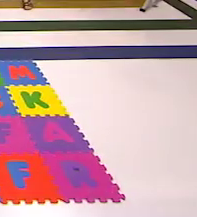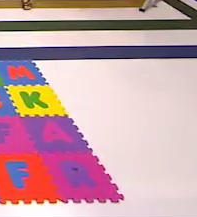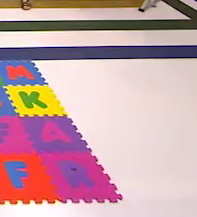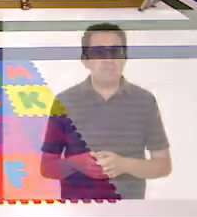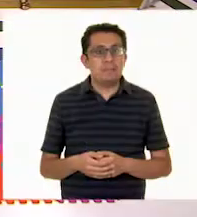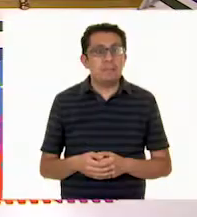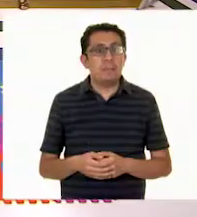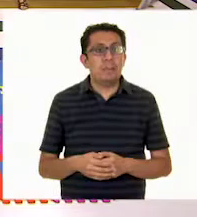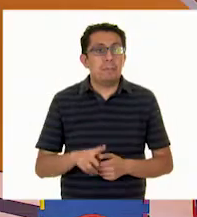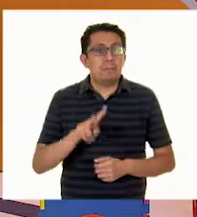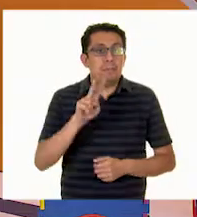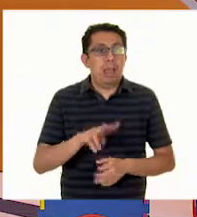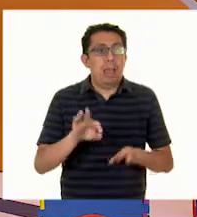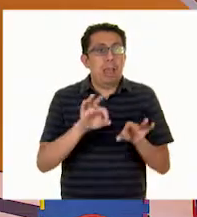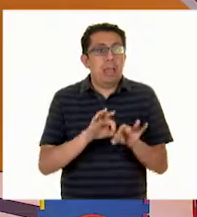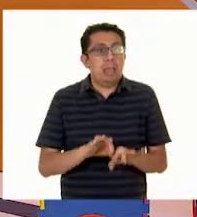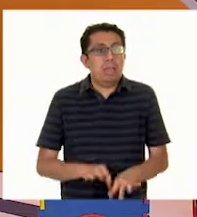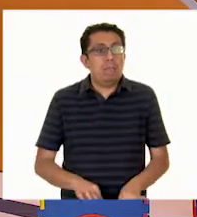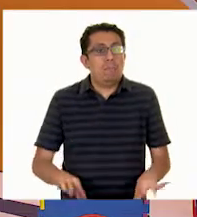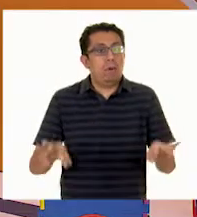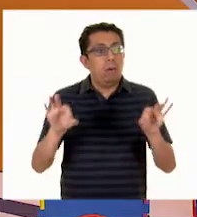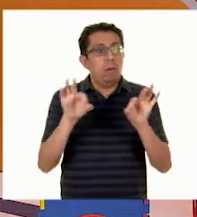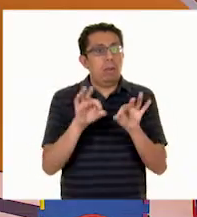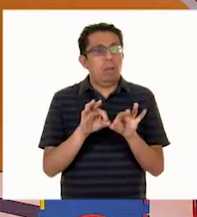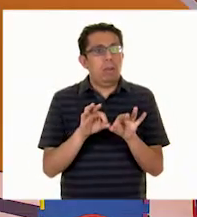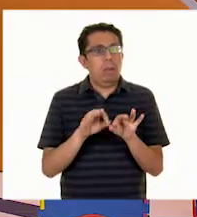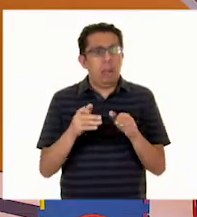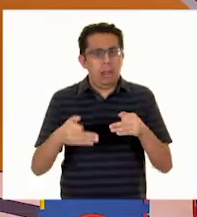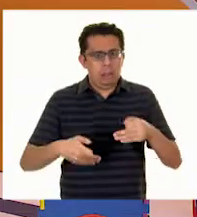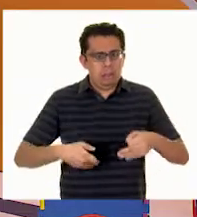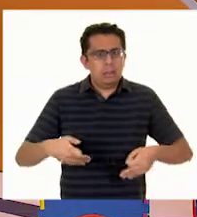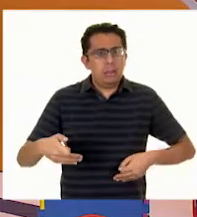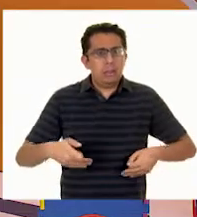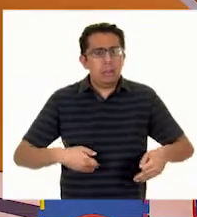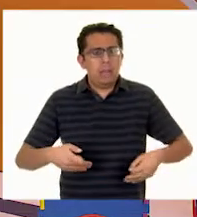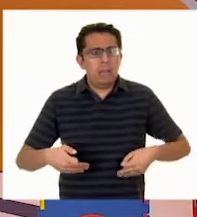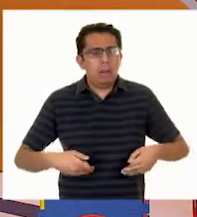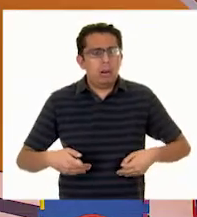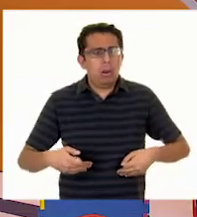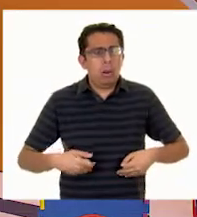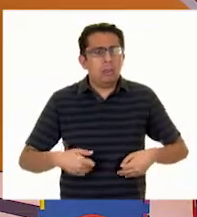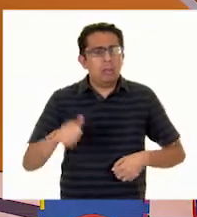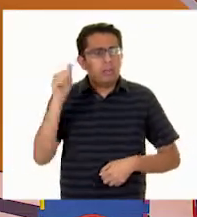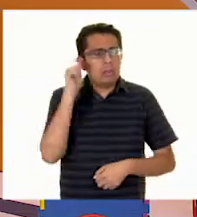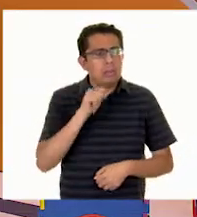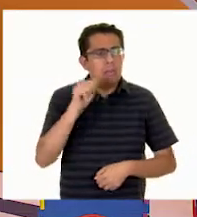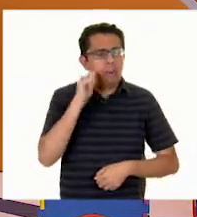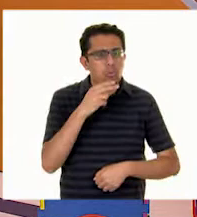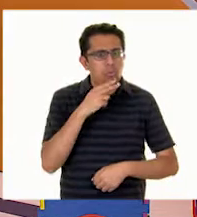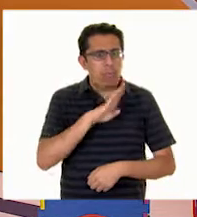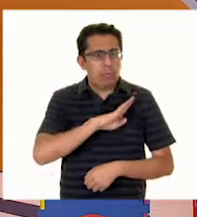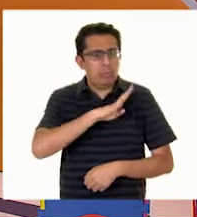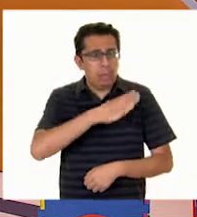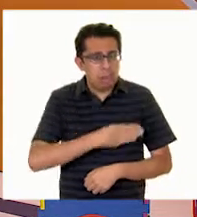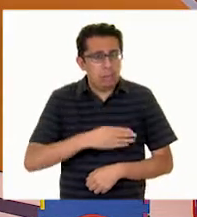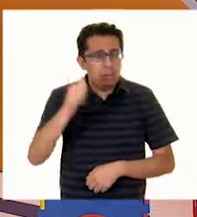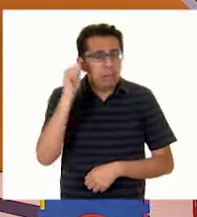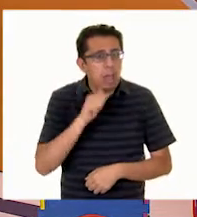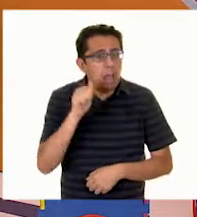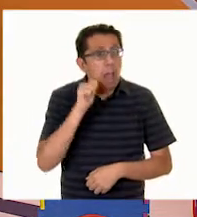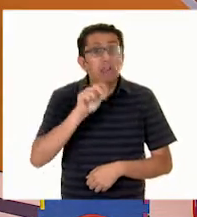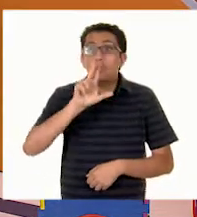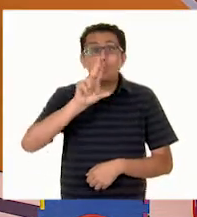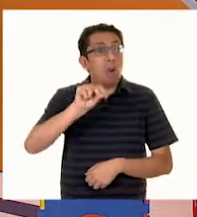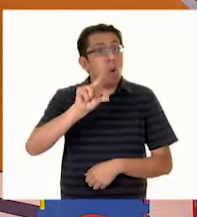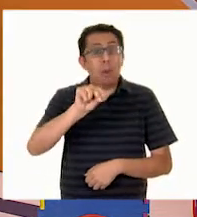¿Qué importante pregunta si todo el teatro es hablado en español? Y la respuesta es que no,